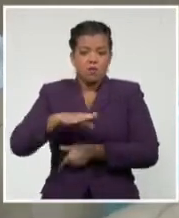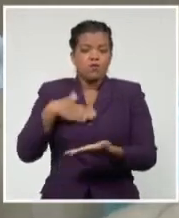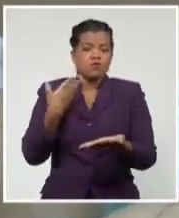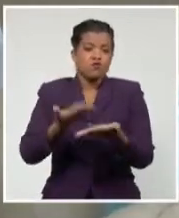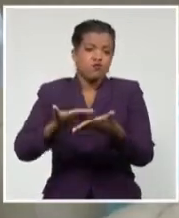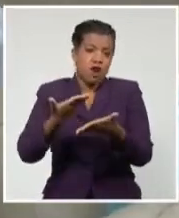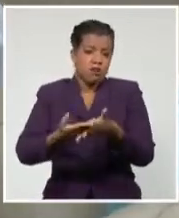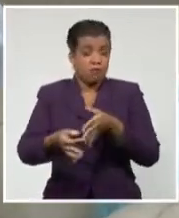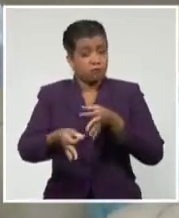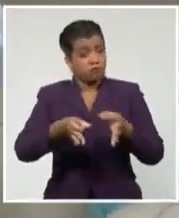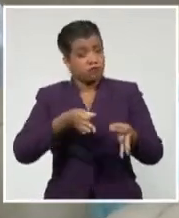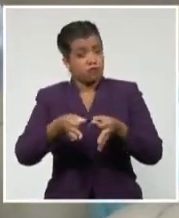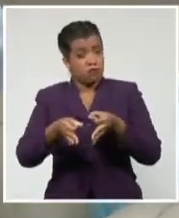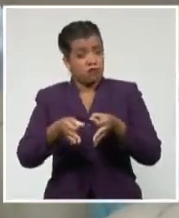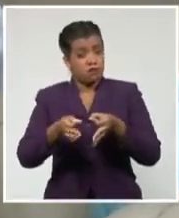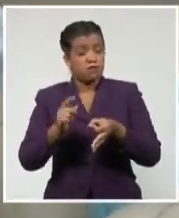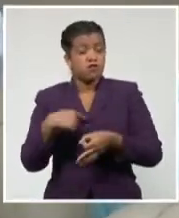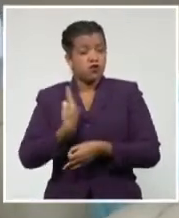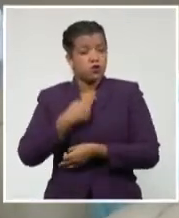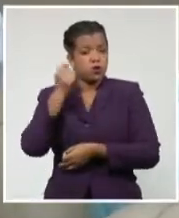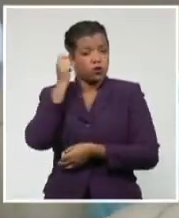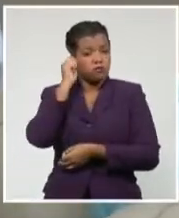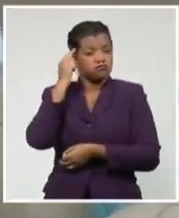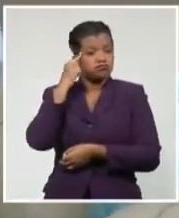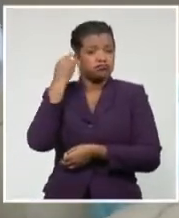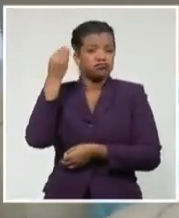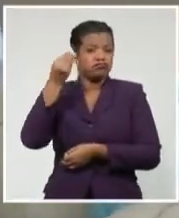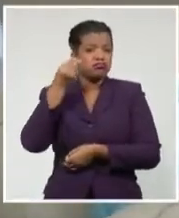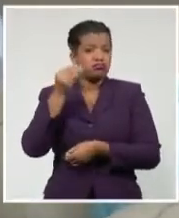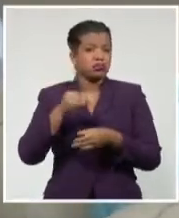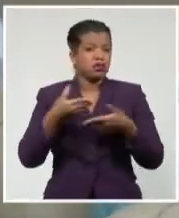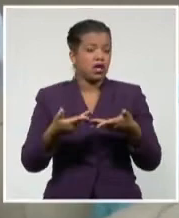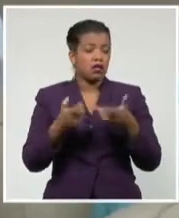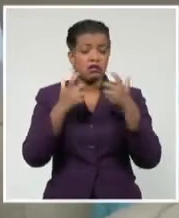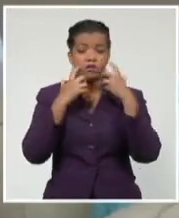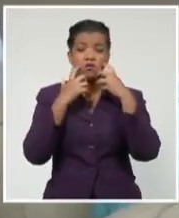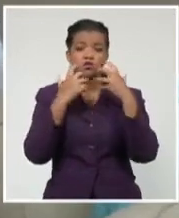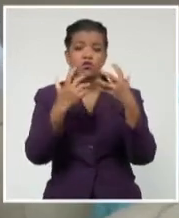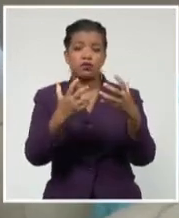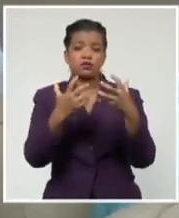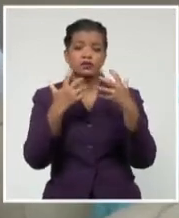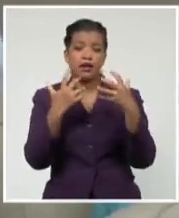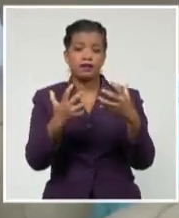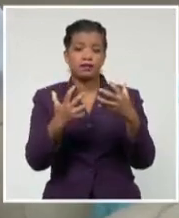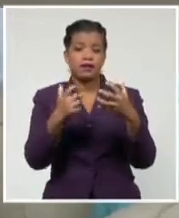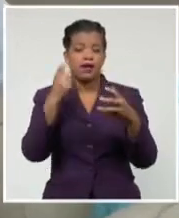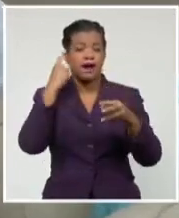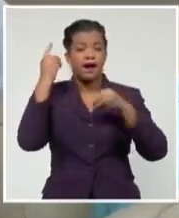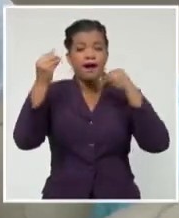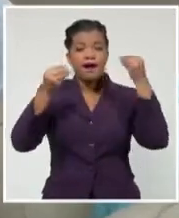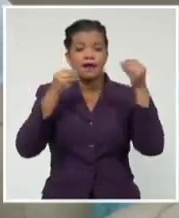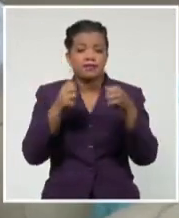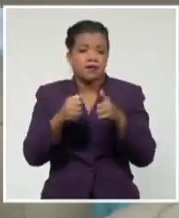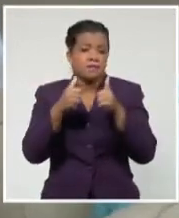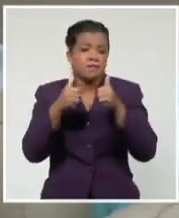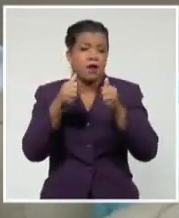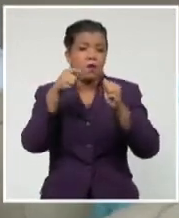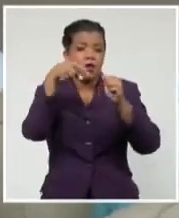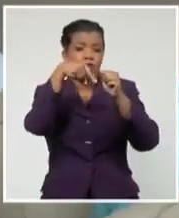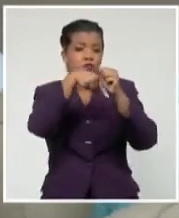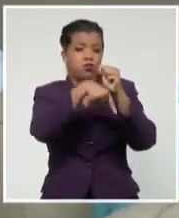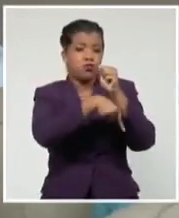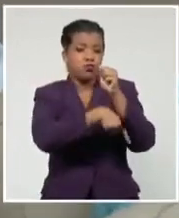Nosotros somos el criterio, lo hemos dicho públicamente, de que es muy importante que el CERME analice profundamente esos expedientes porque